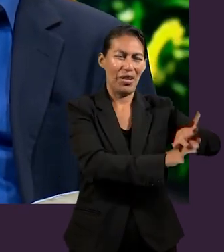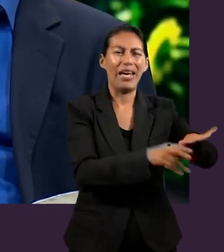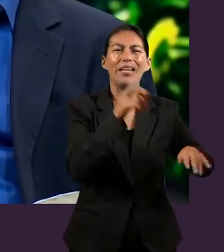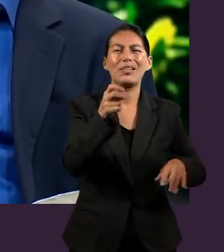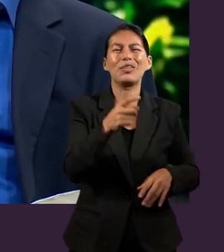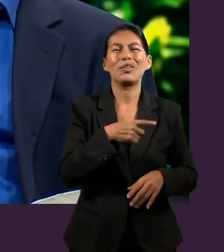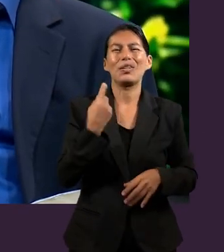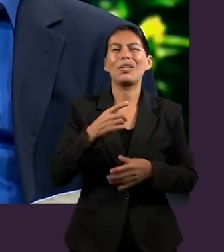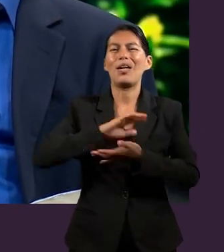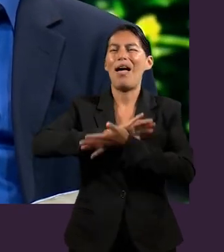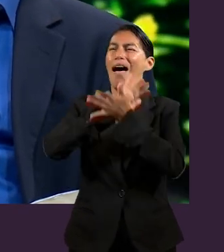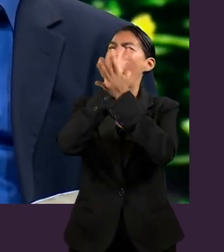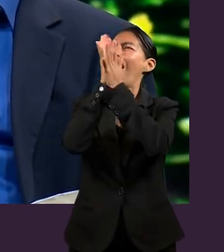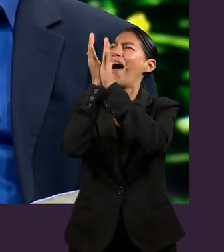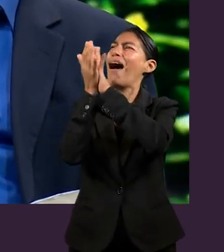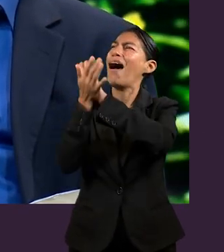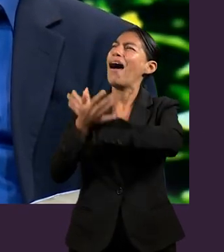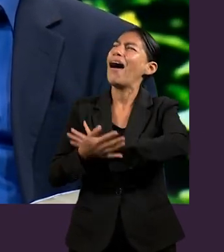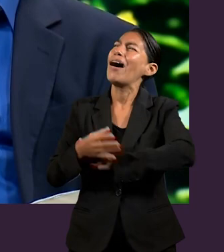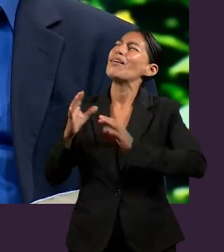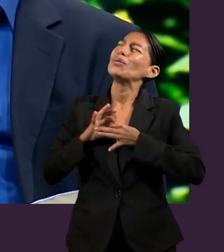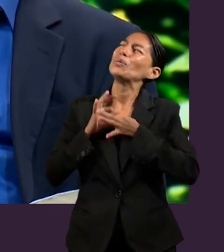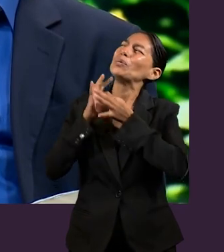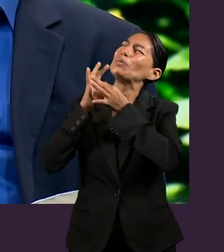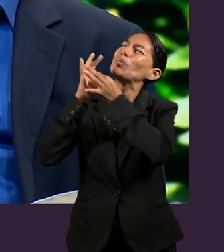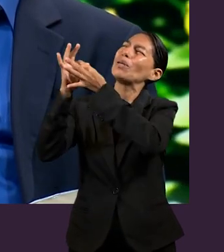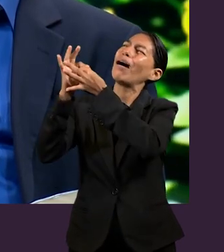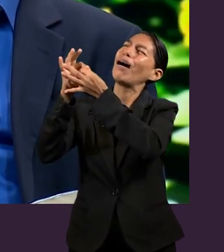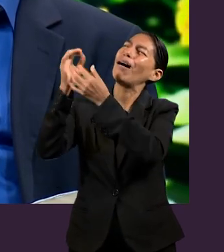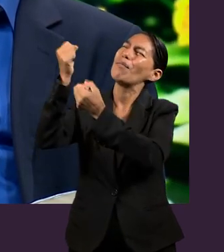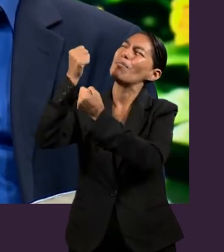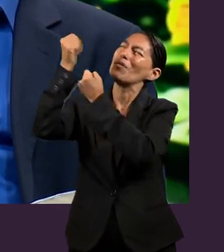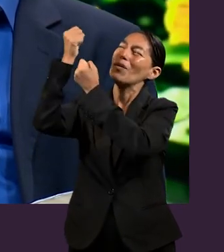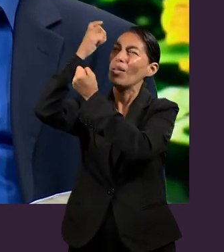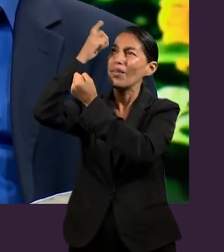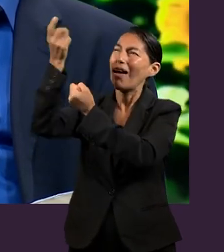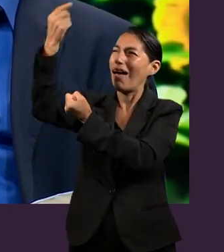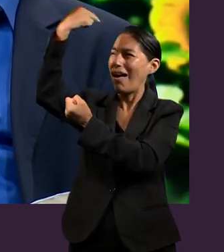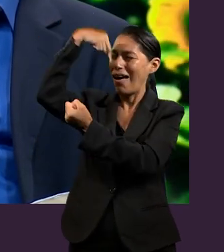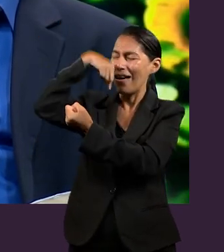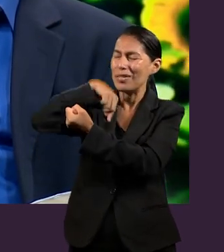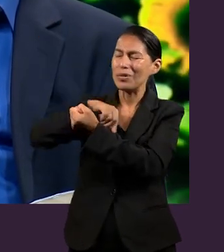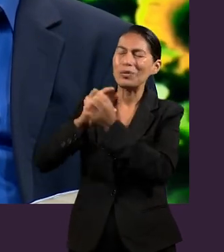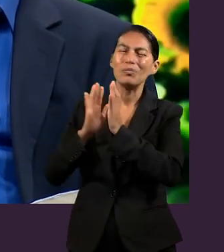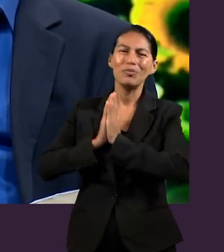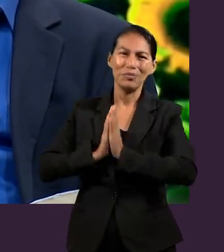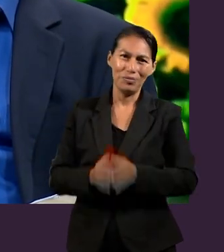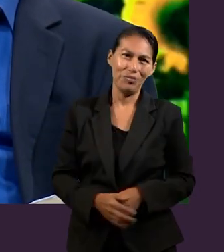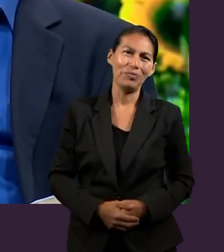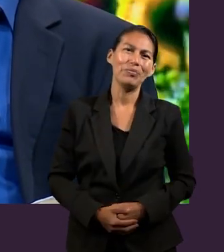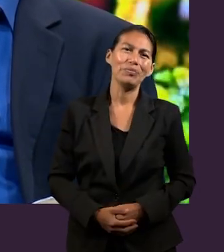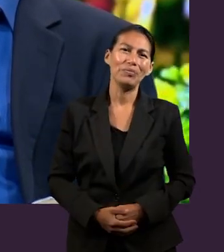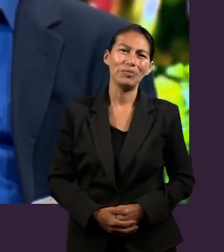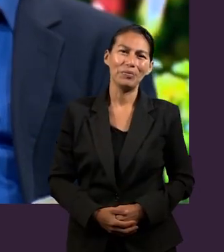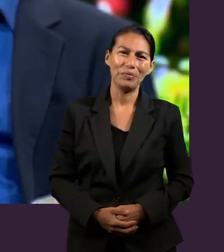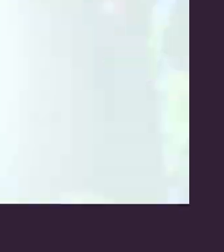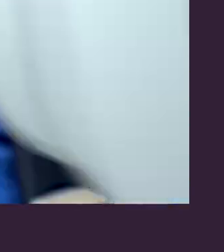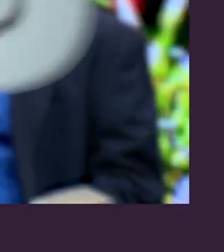Espíritu de Dios y aprender a vivir como hijos e hijas transformadas y renovadas por el poder de Dios.